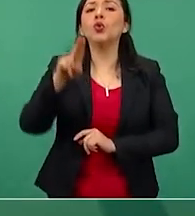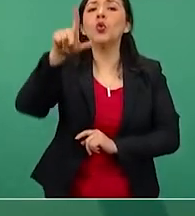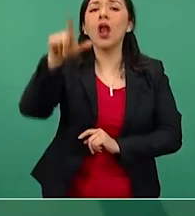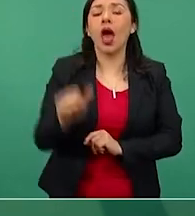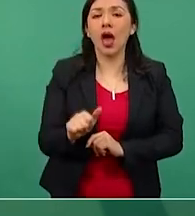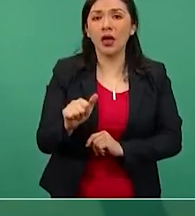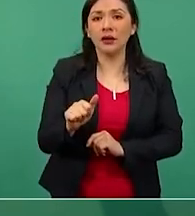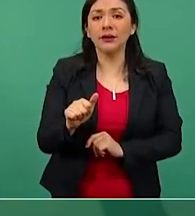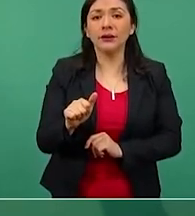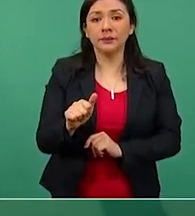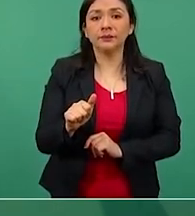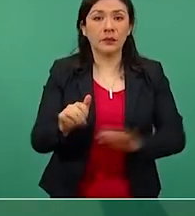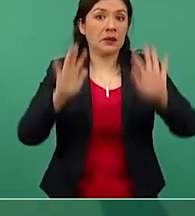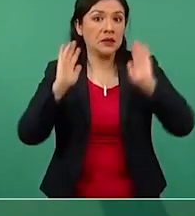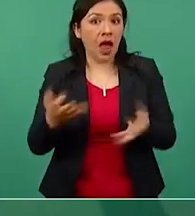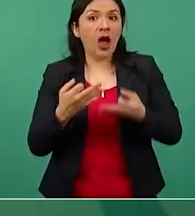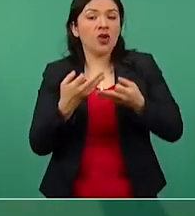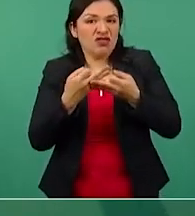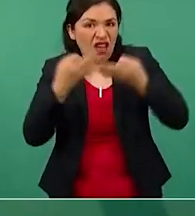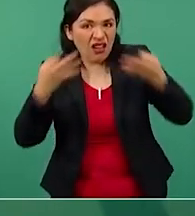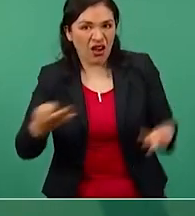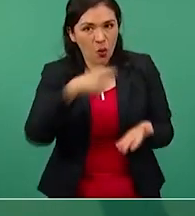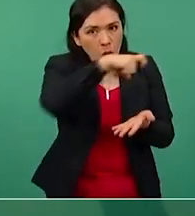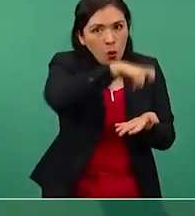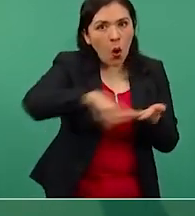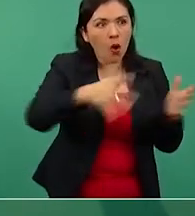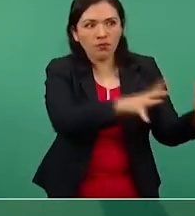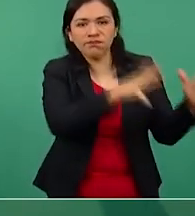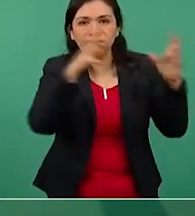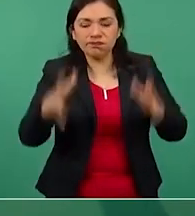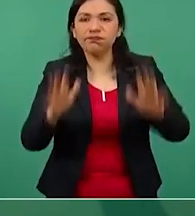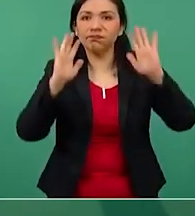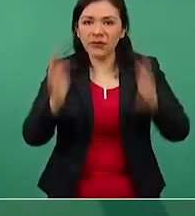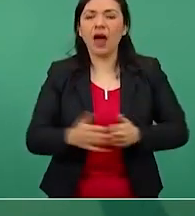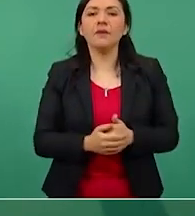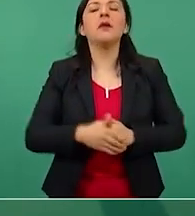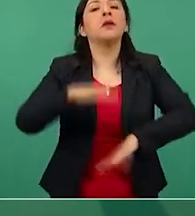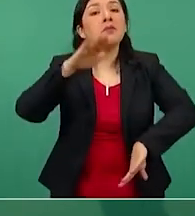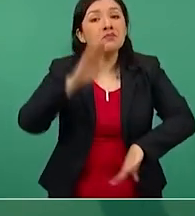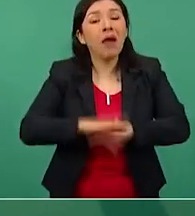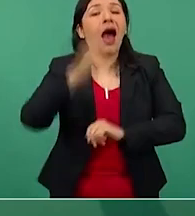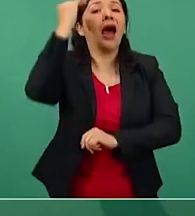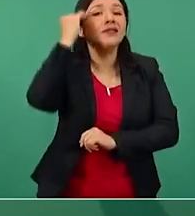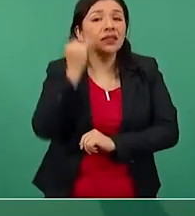compraron el terreno, se llevó también otro tiempo,